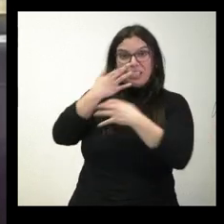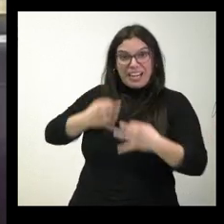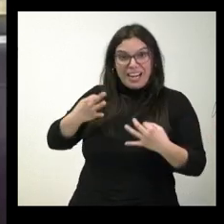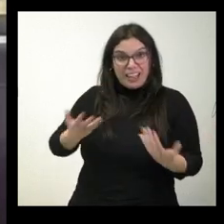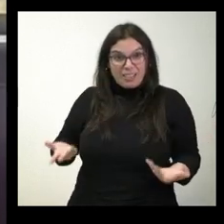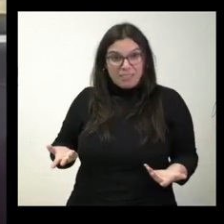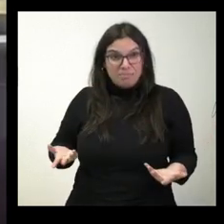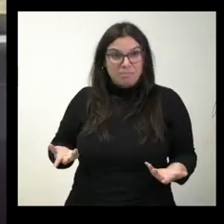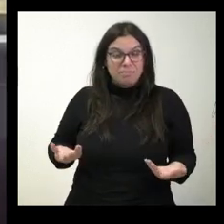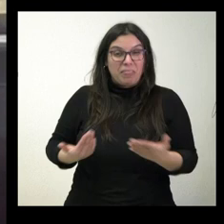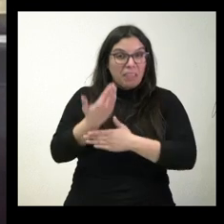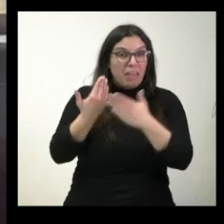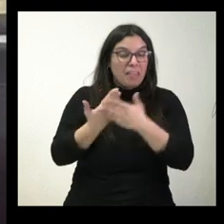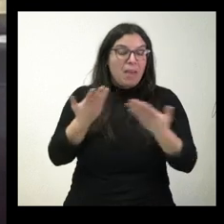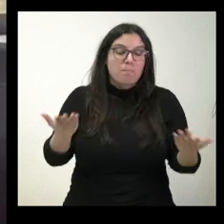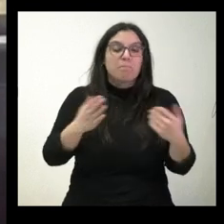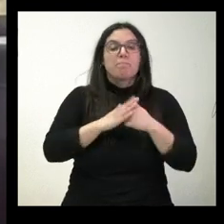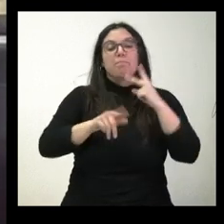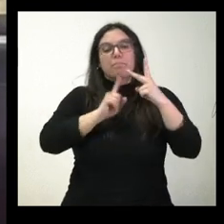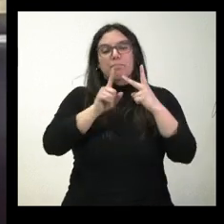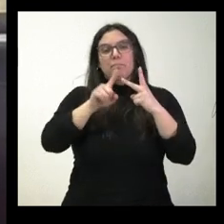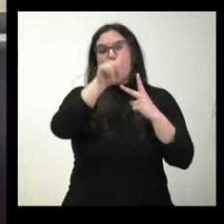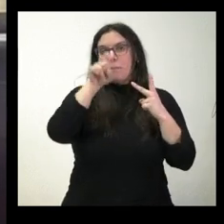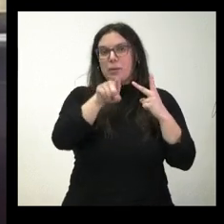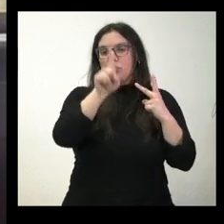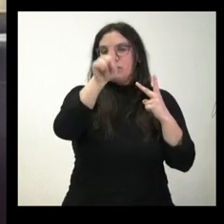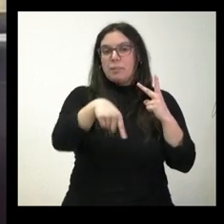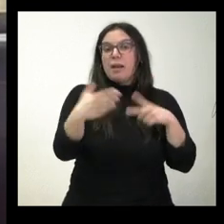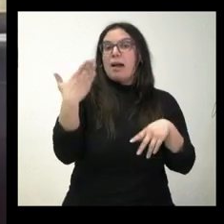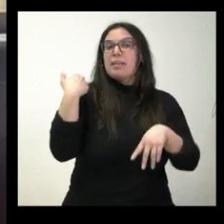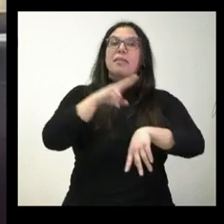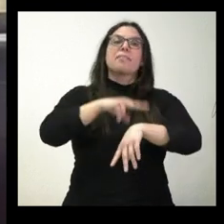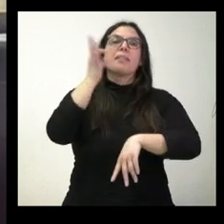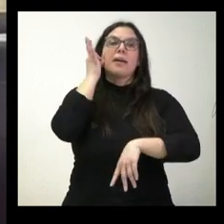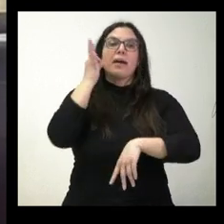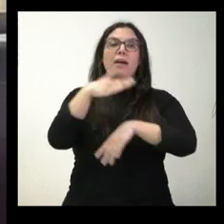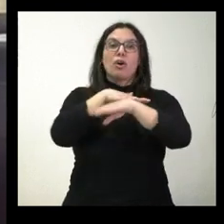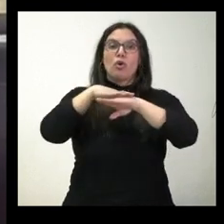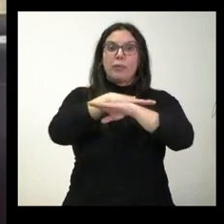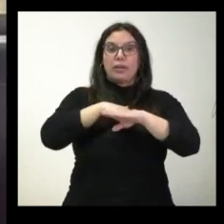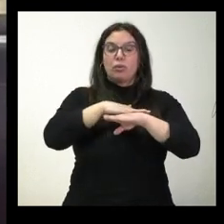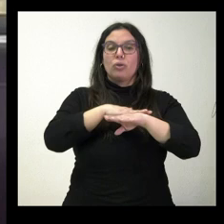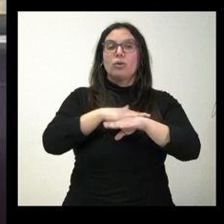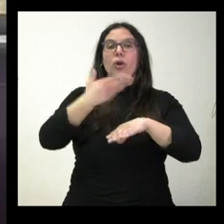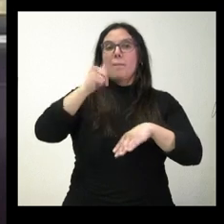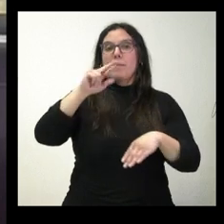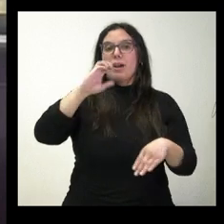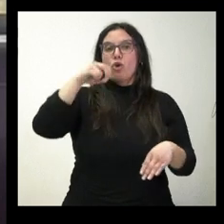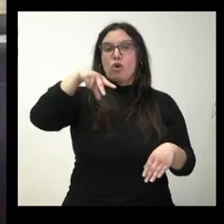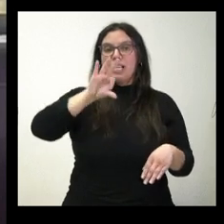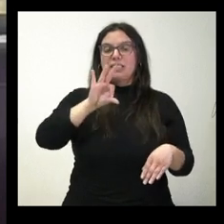los ciudadanos en el día a día. Y luego le quería preguntar, ayer la delegada del Gobierno en Castilla y León, Virginia Barcones,